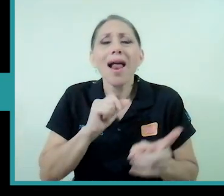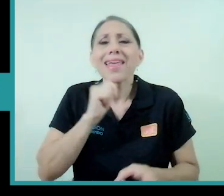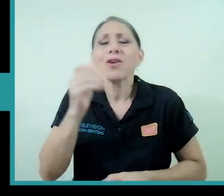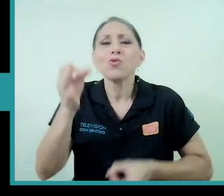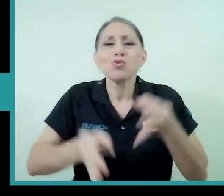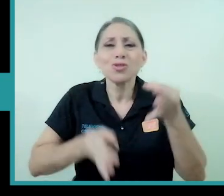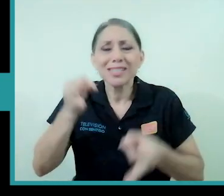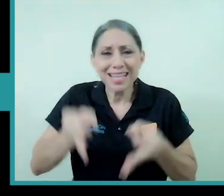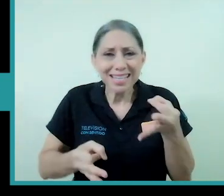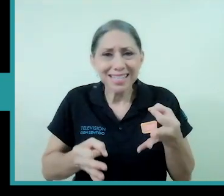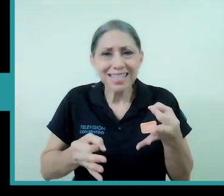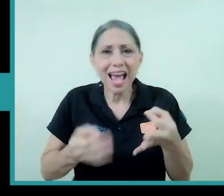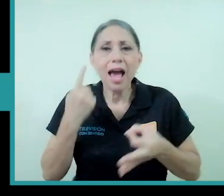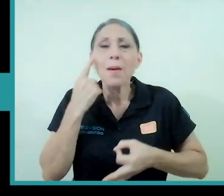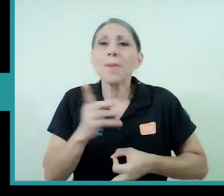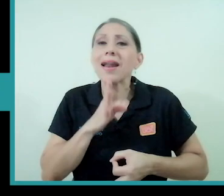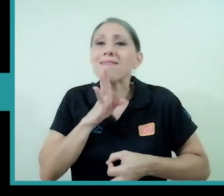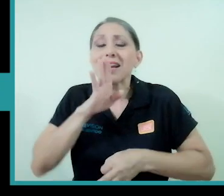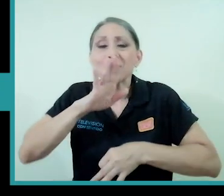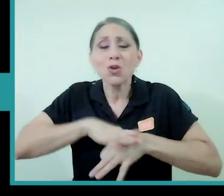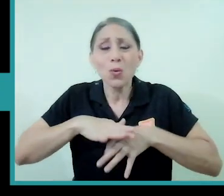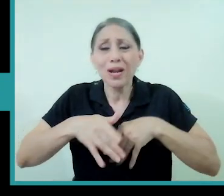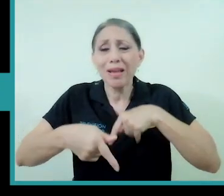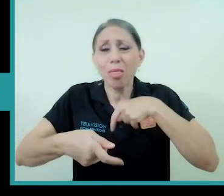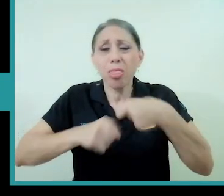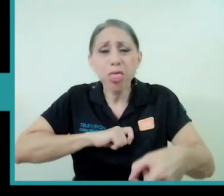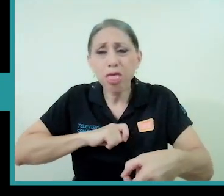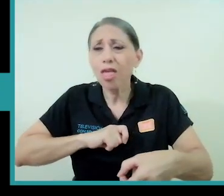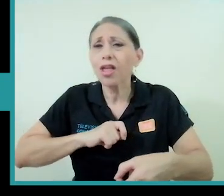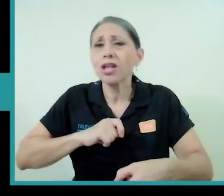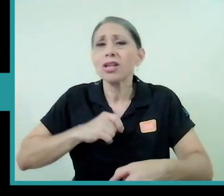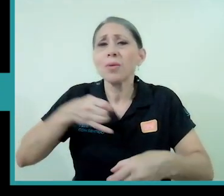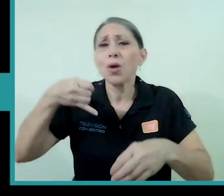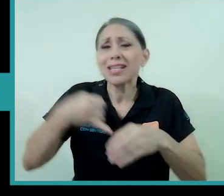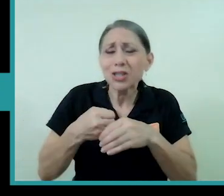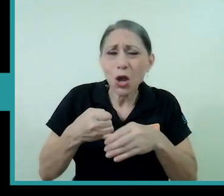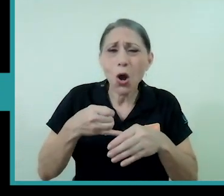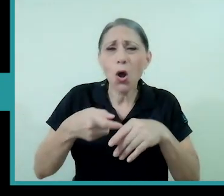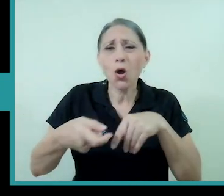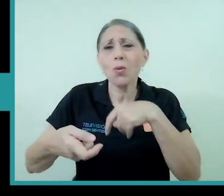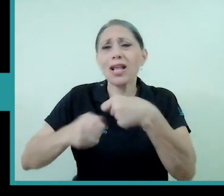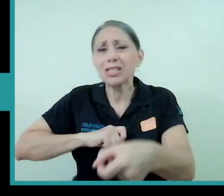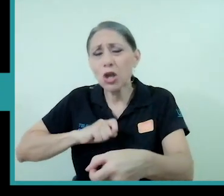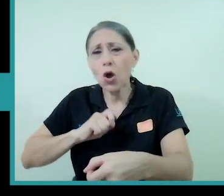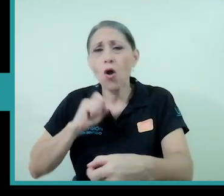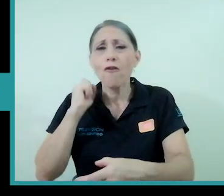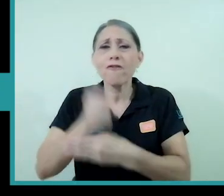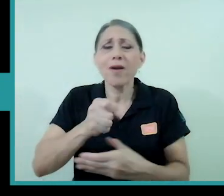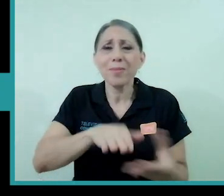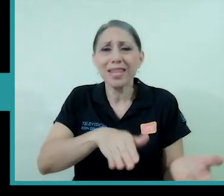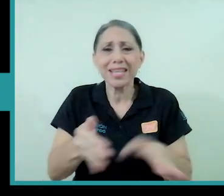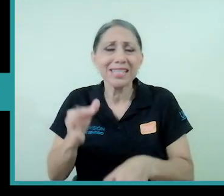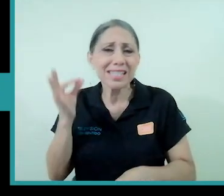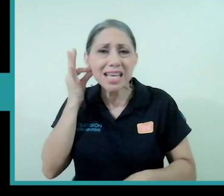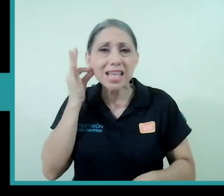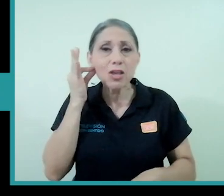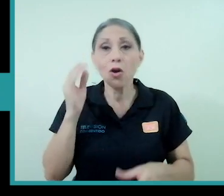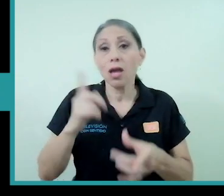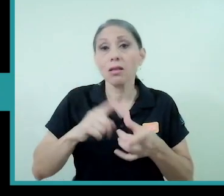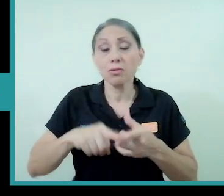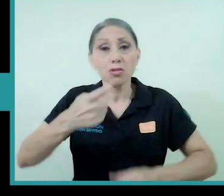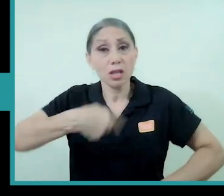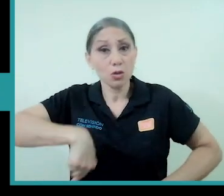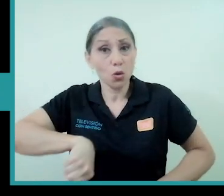la violación el femicidio entonces efectivamente nosotras digamos dentro de estas